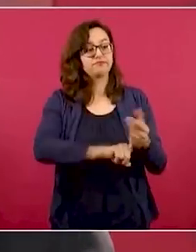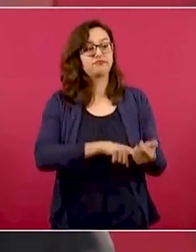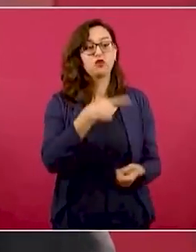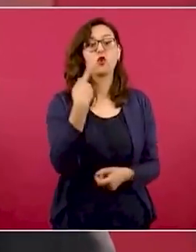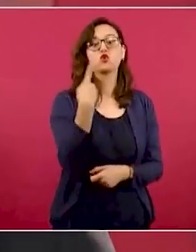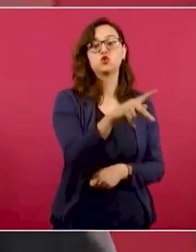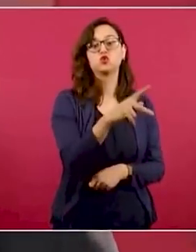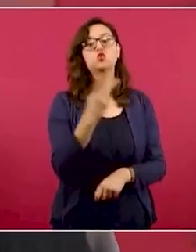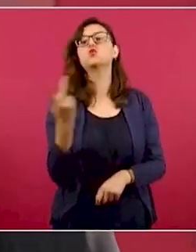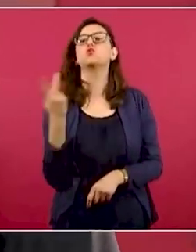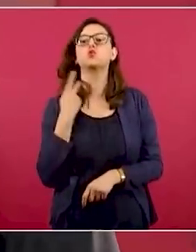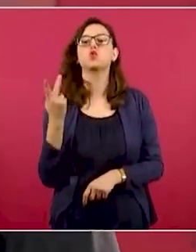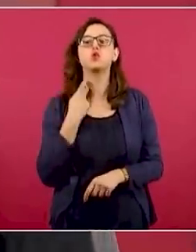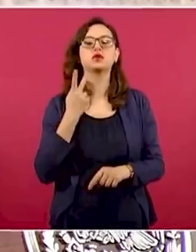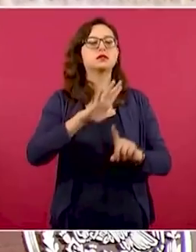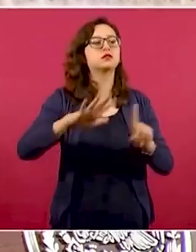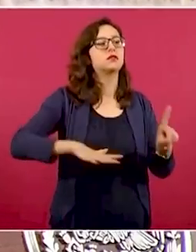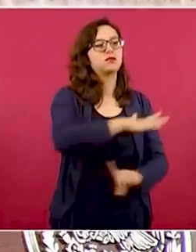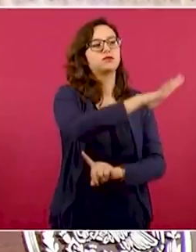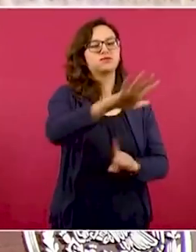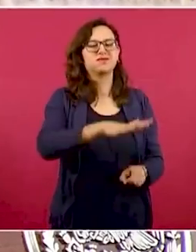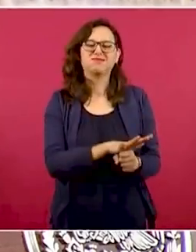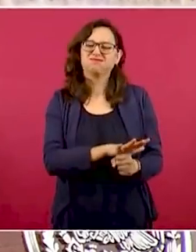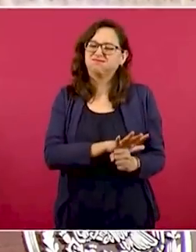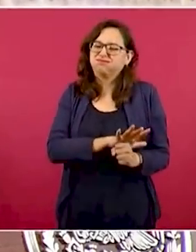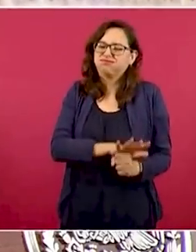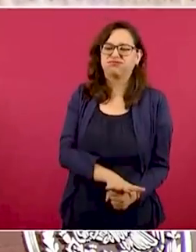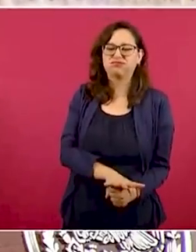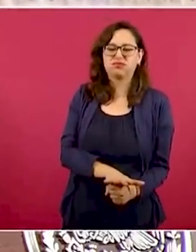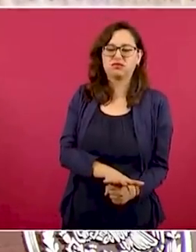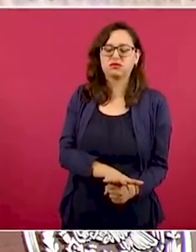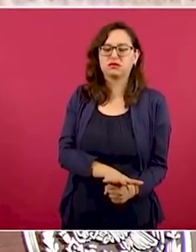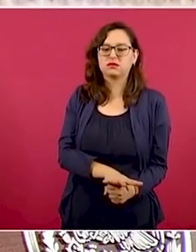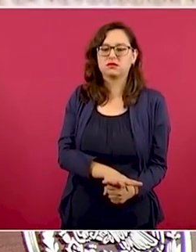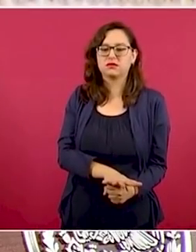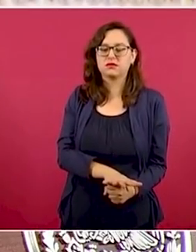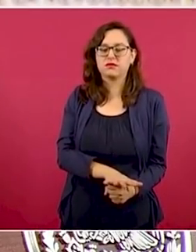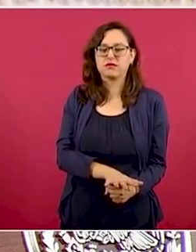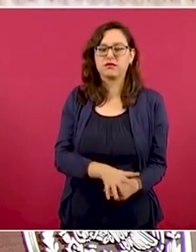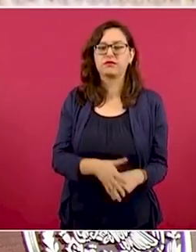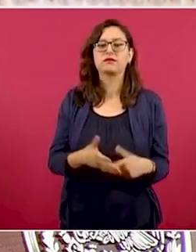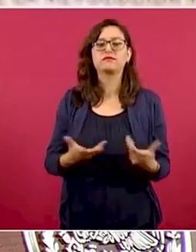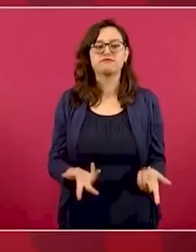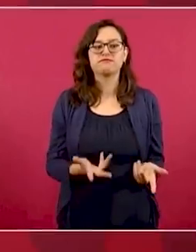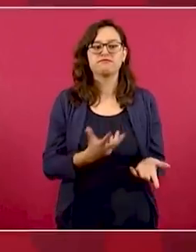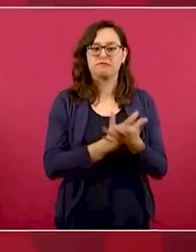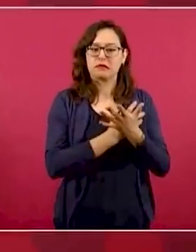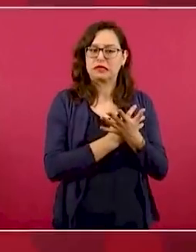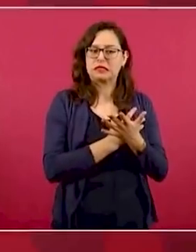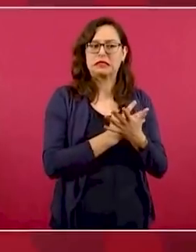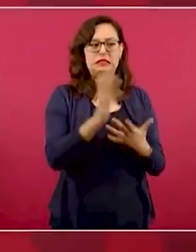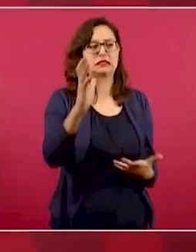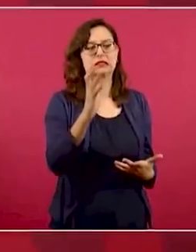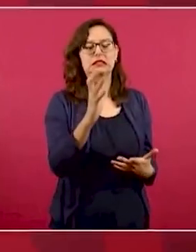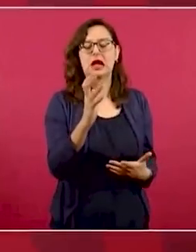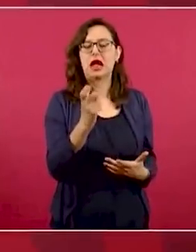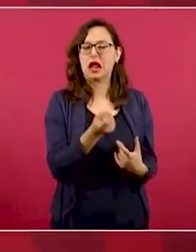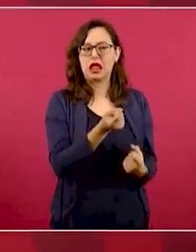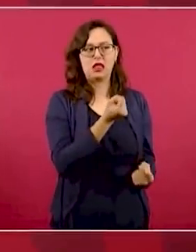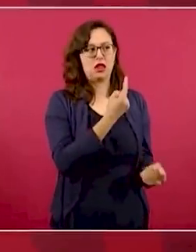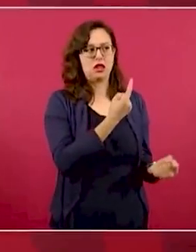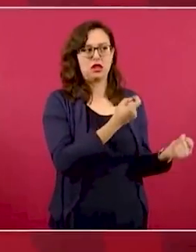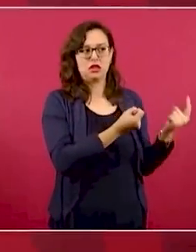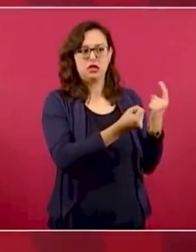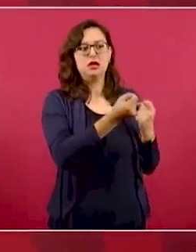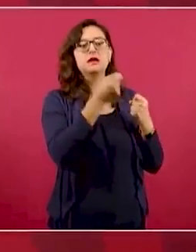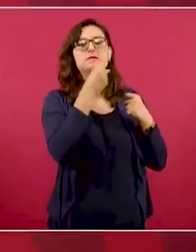extremistas y de los dirigentes, no